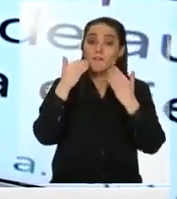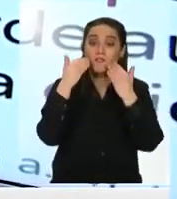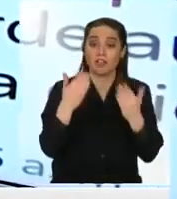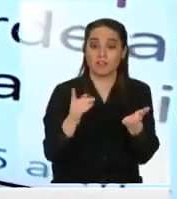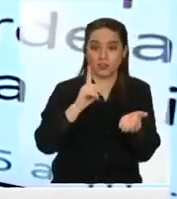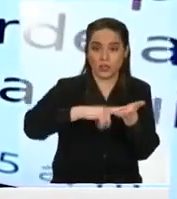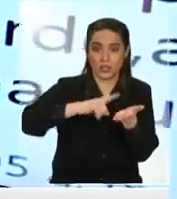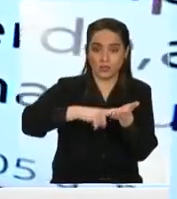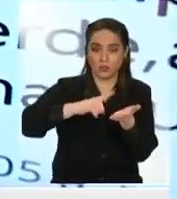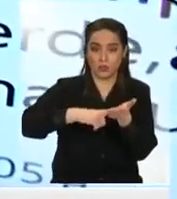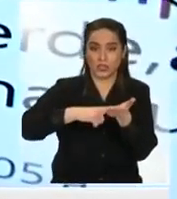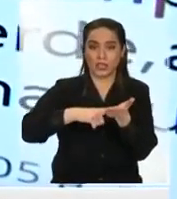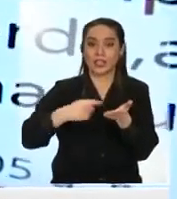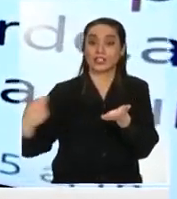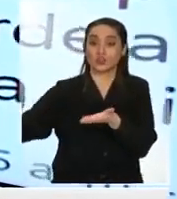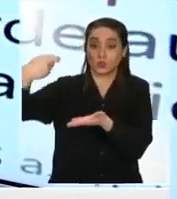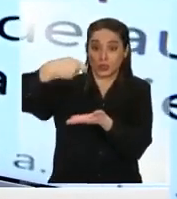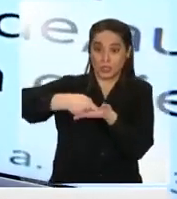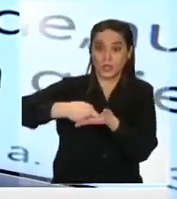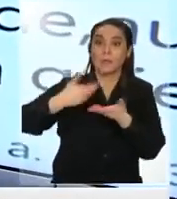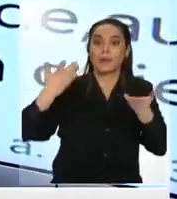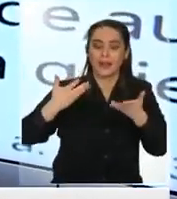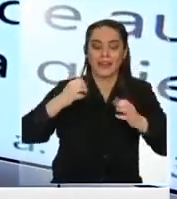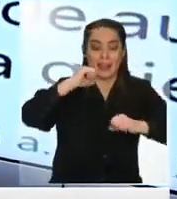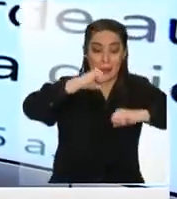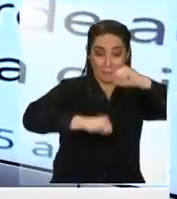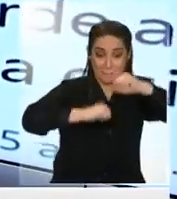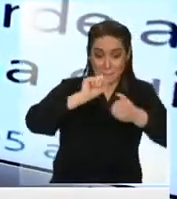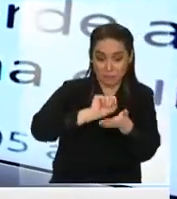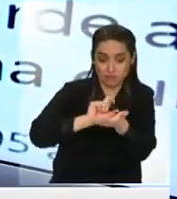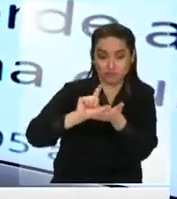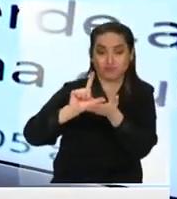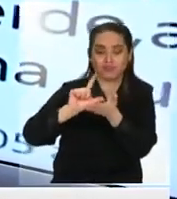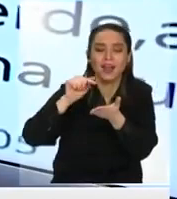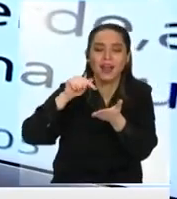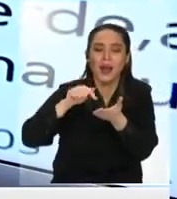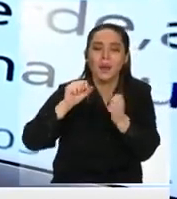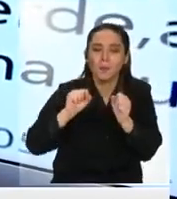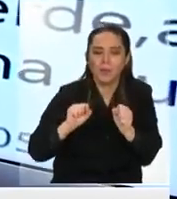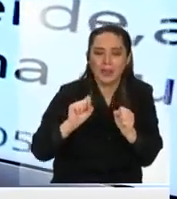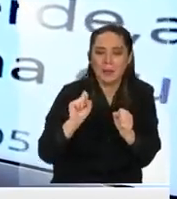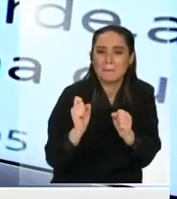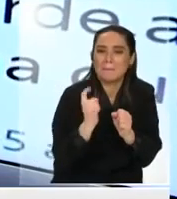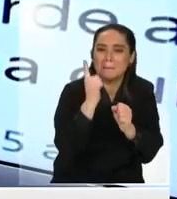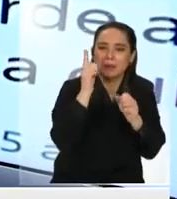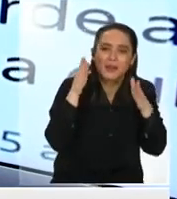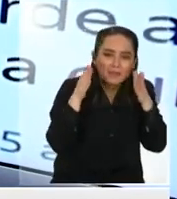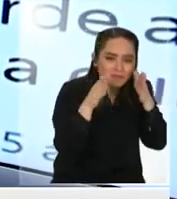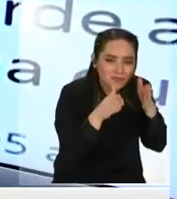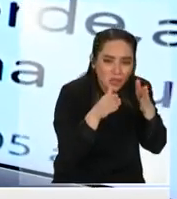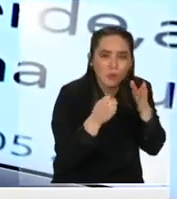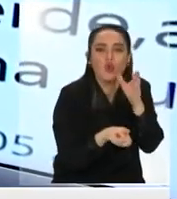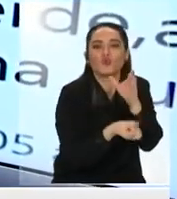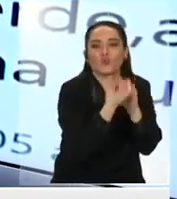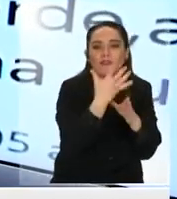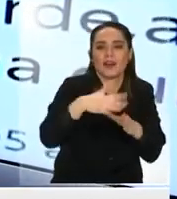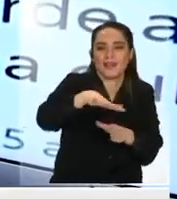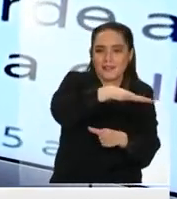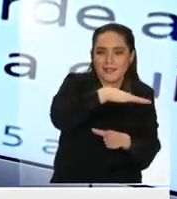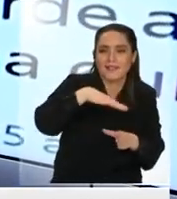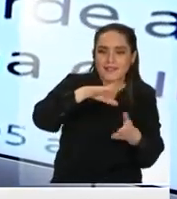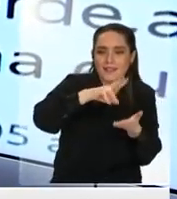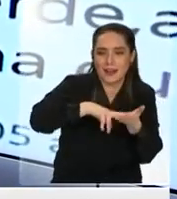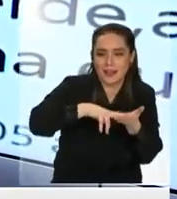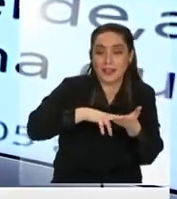tributarios y subsidios para que las pymes puedan absorber en la primera instancia esta nueva realidad pero además hay que decir algo